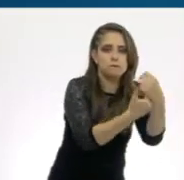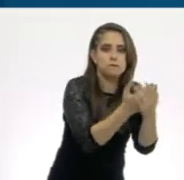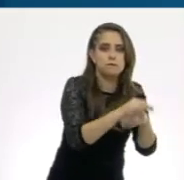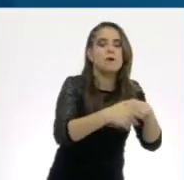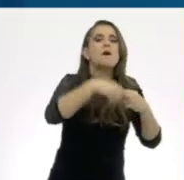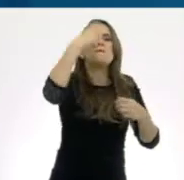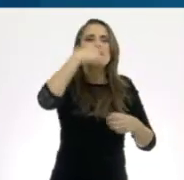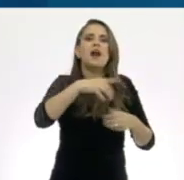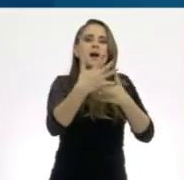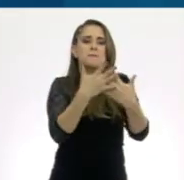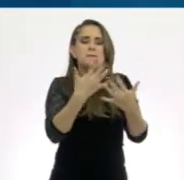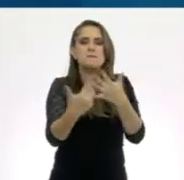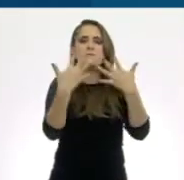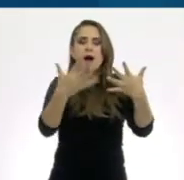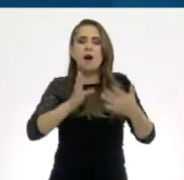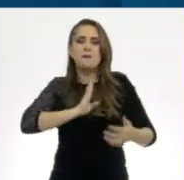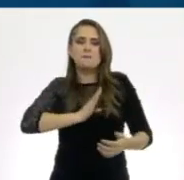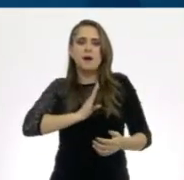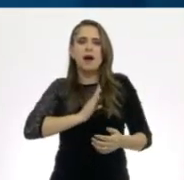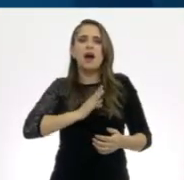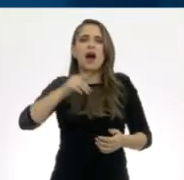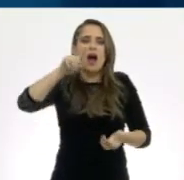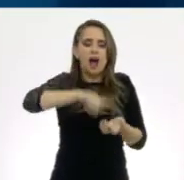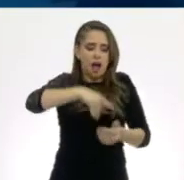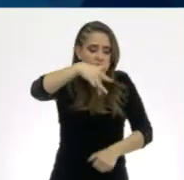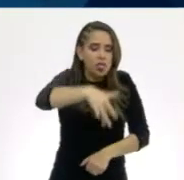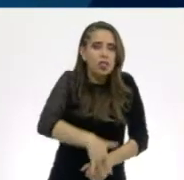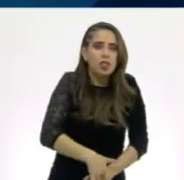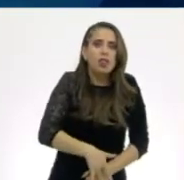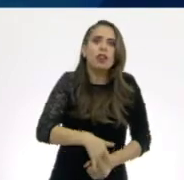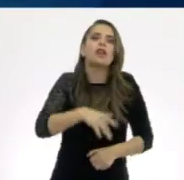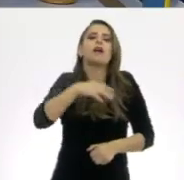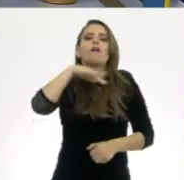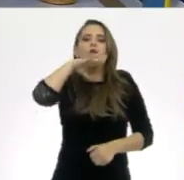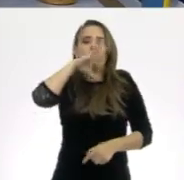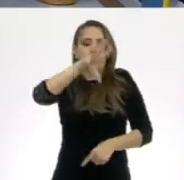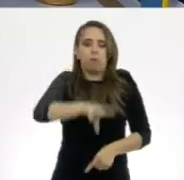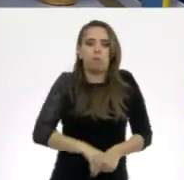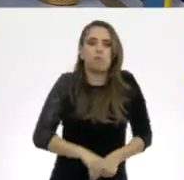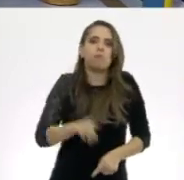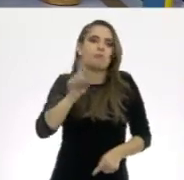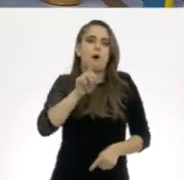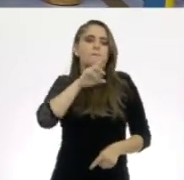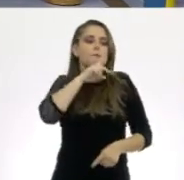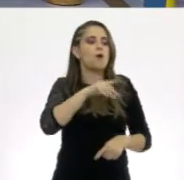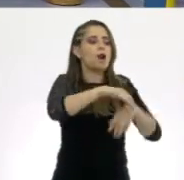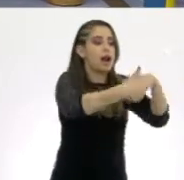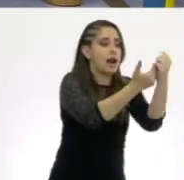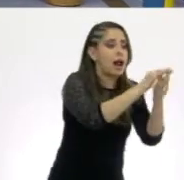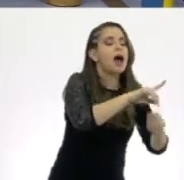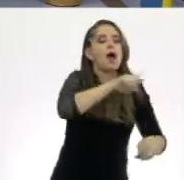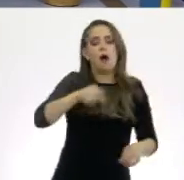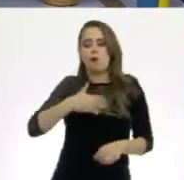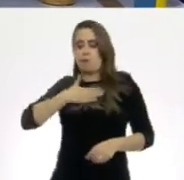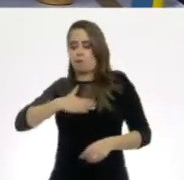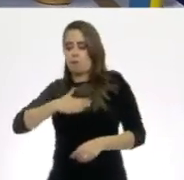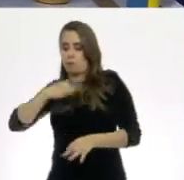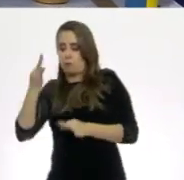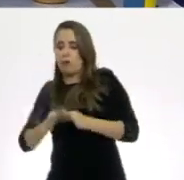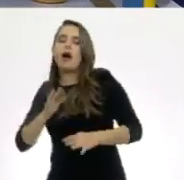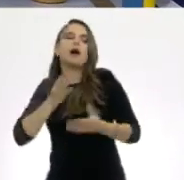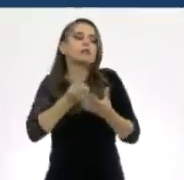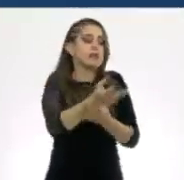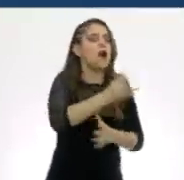traspasar las bacterias a los genitales. Muy bien. Está divertido. Vamos a hacer girar la ruleta otra vez, ¿les parece?